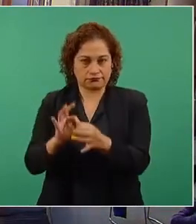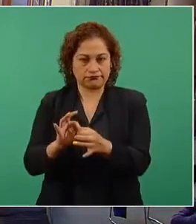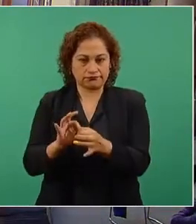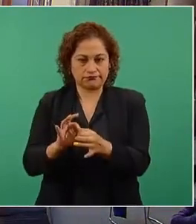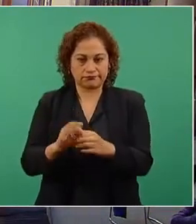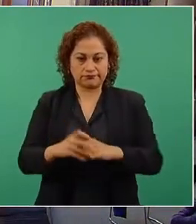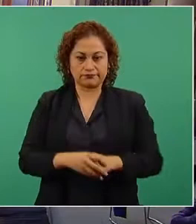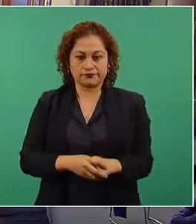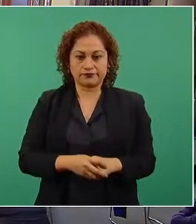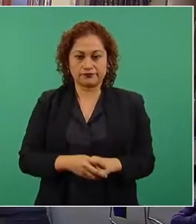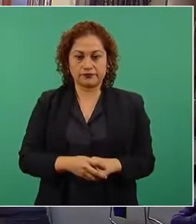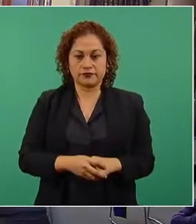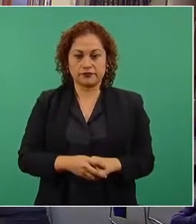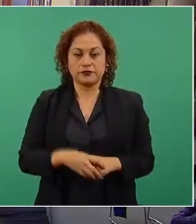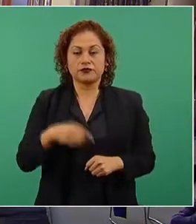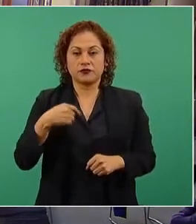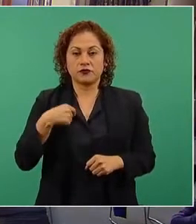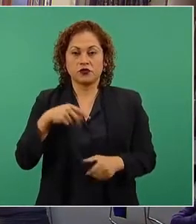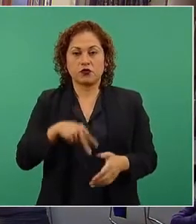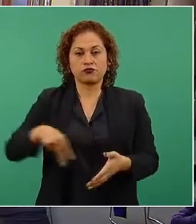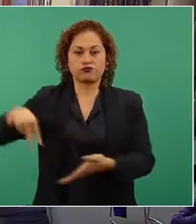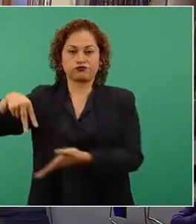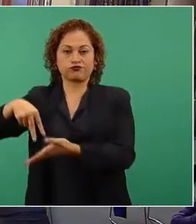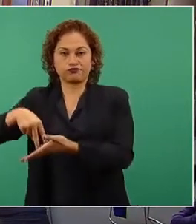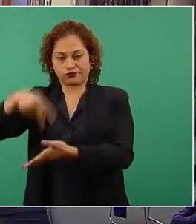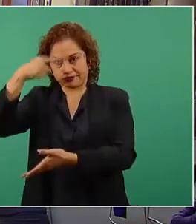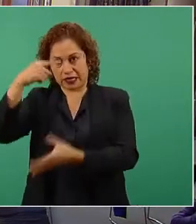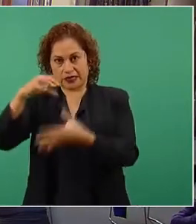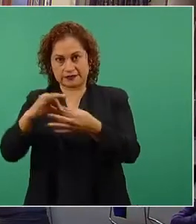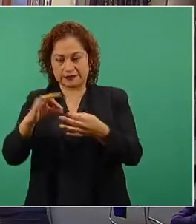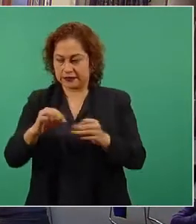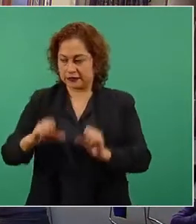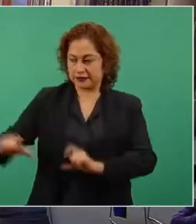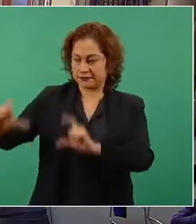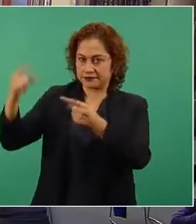para que pueda explicar la presentación que traemos.